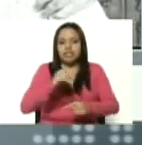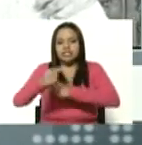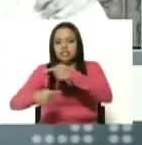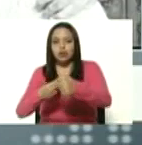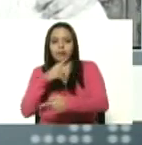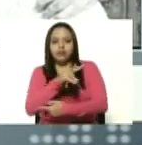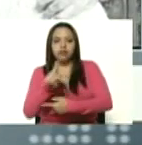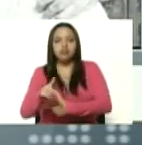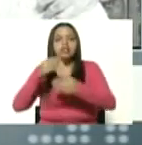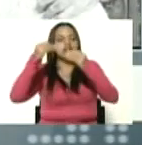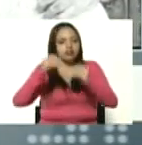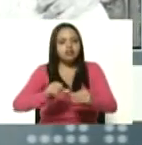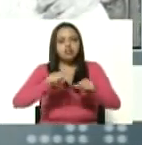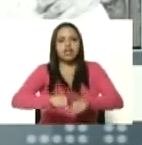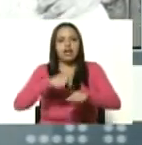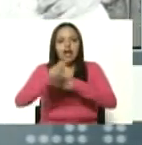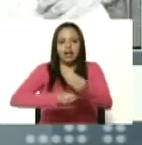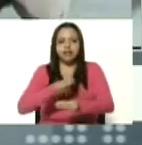¡Cúmplase!